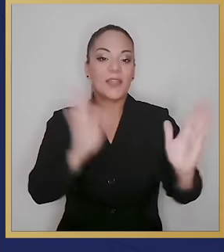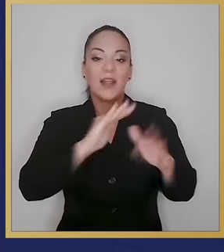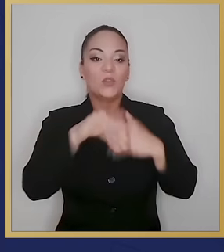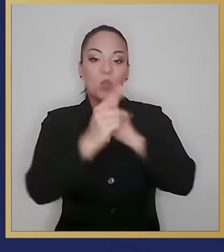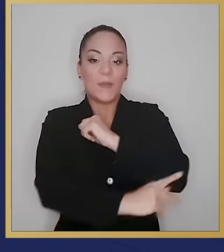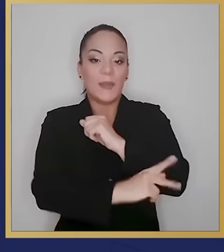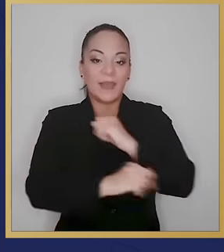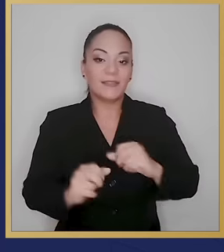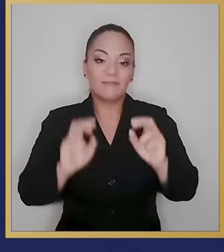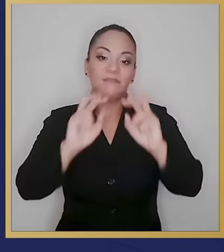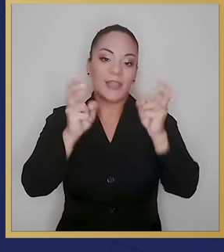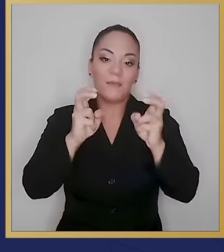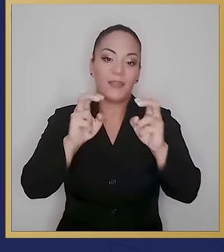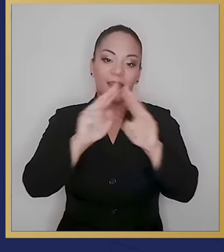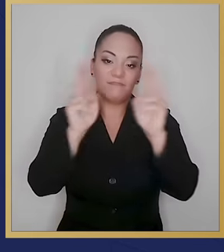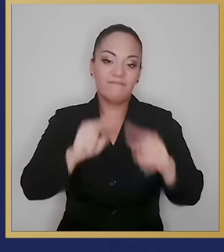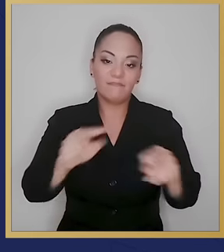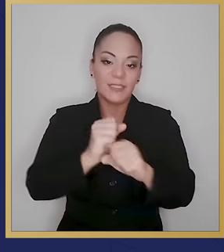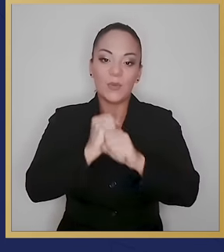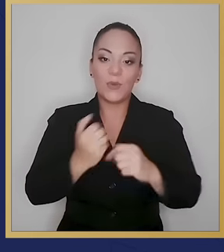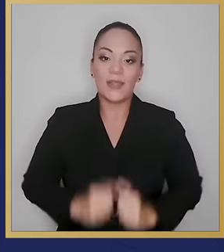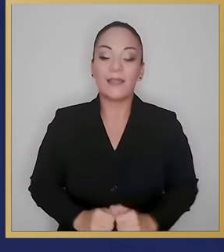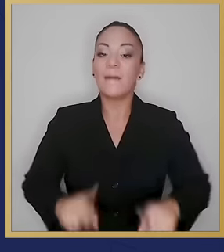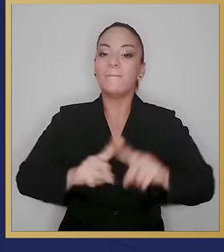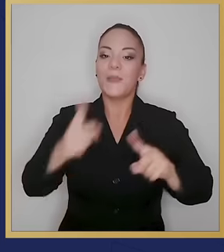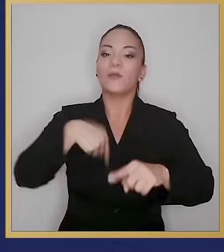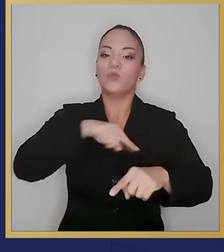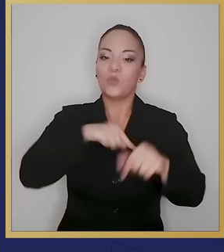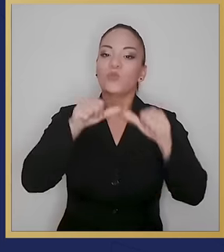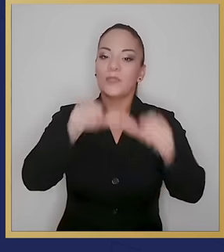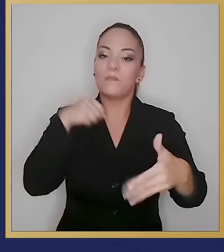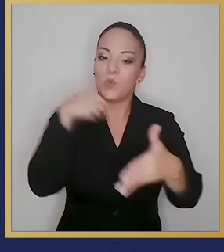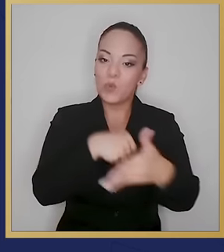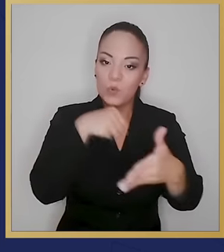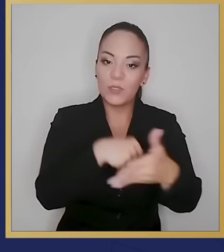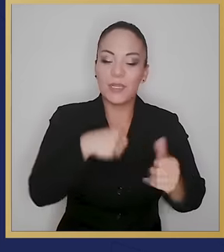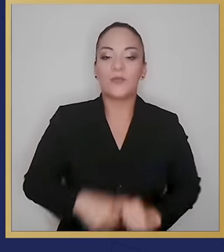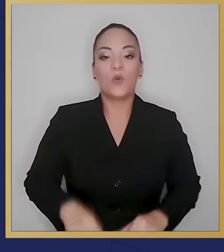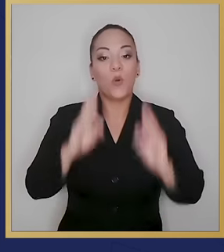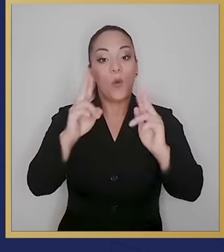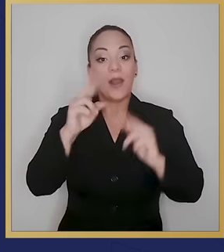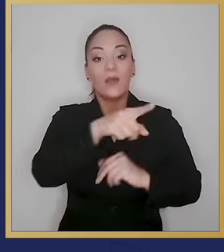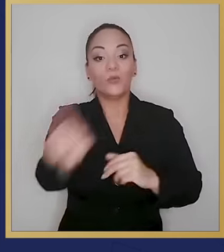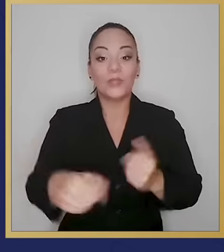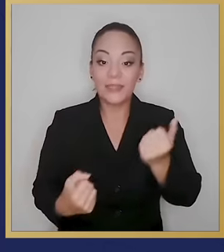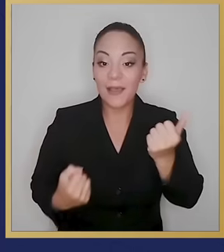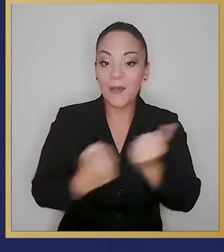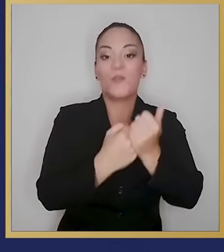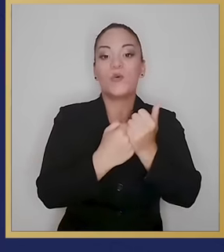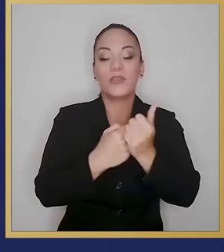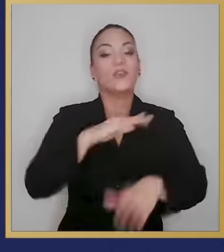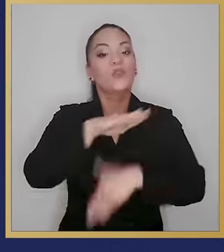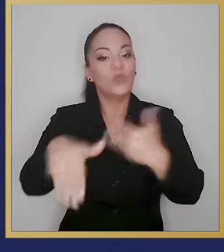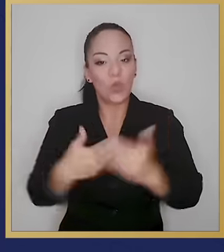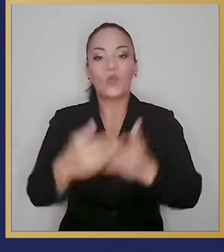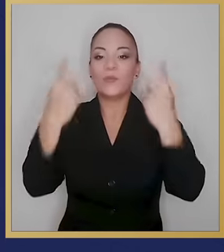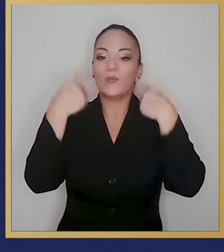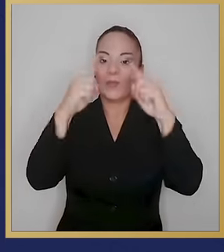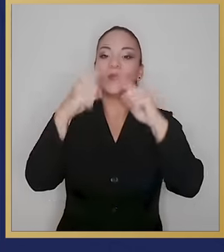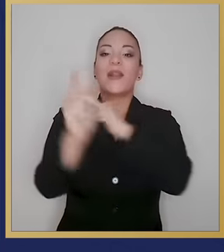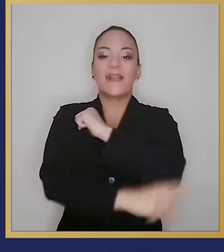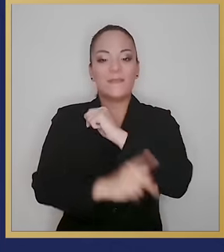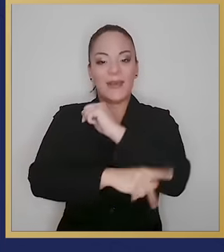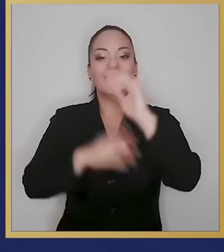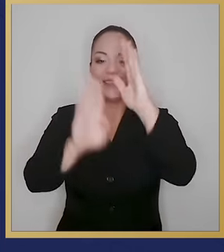como la ciberseguridad. Nosotros vamos a seguir dando la lucha. Ojalá usted nos apoye. Todos vamos a sacar este